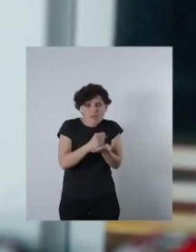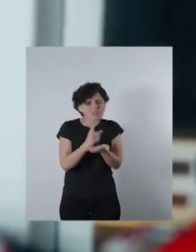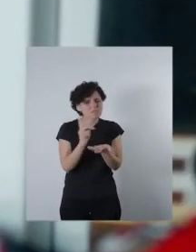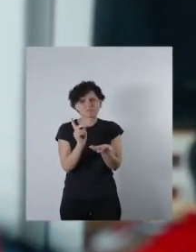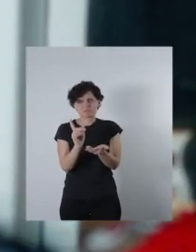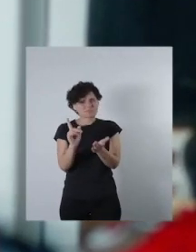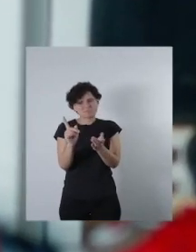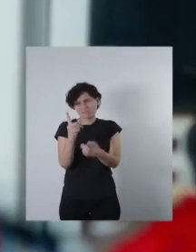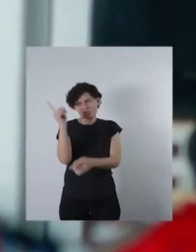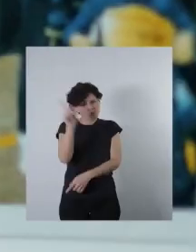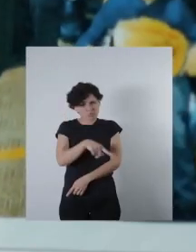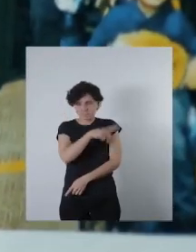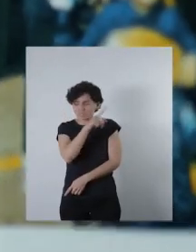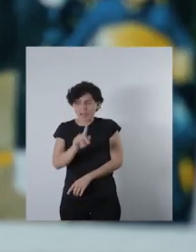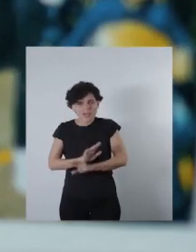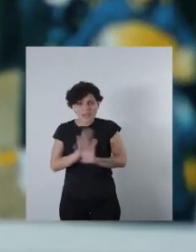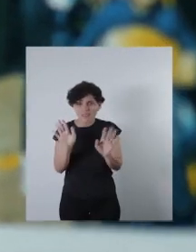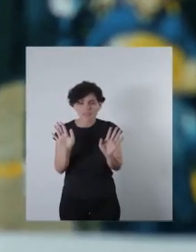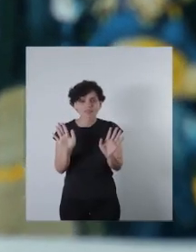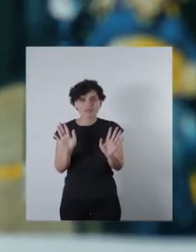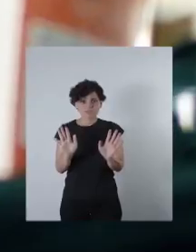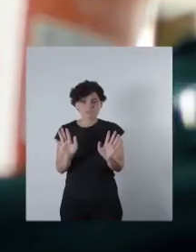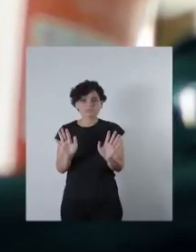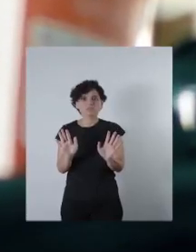no servían para nada.